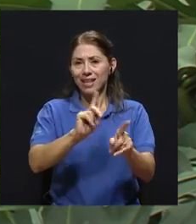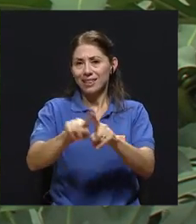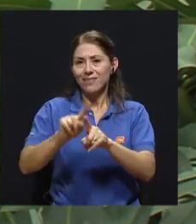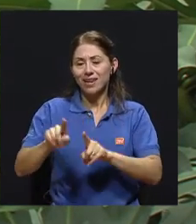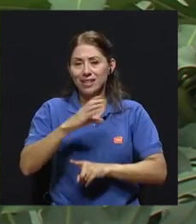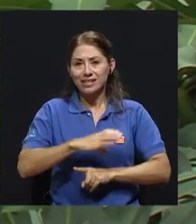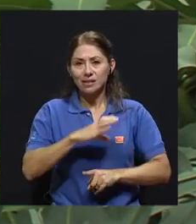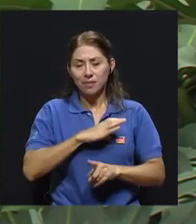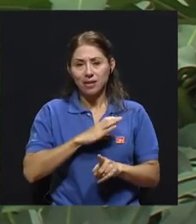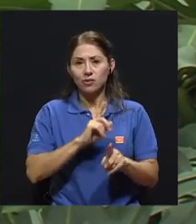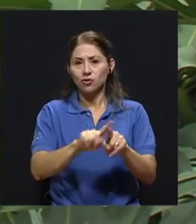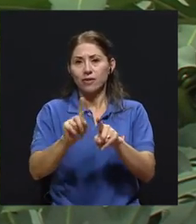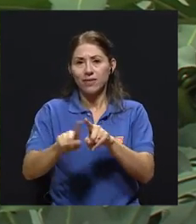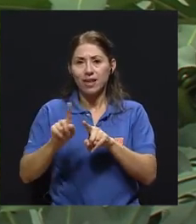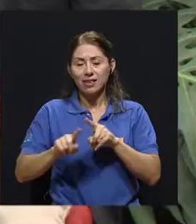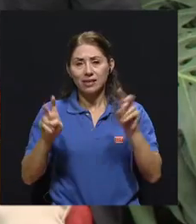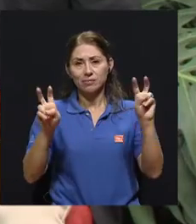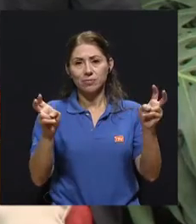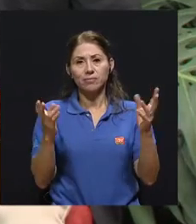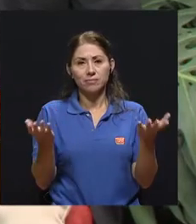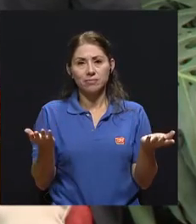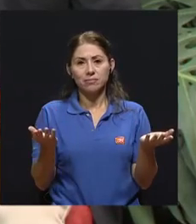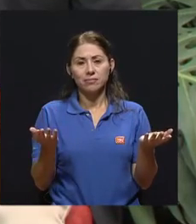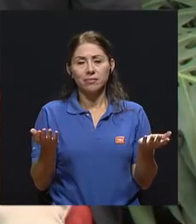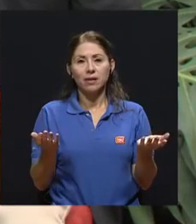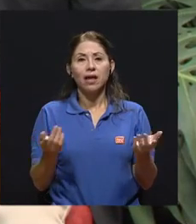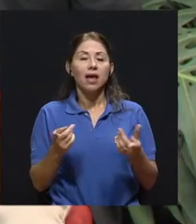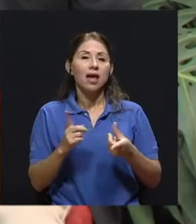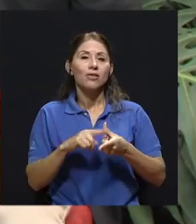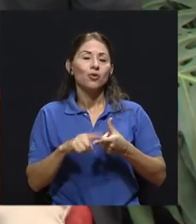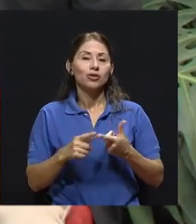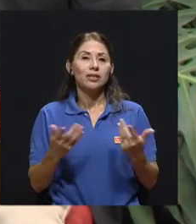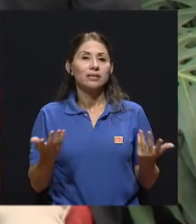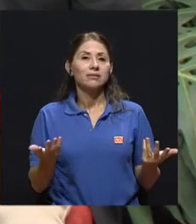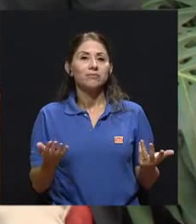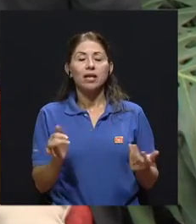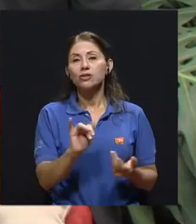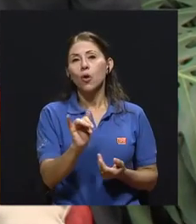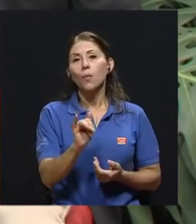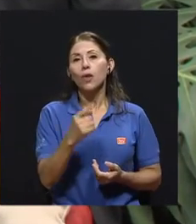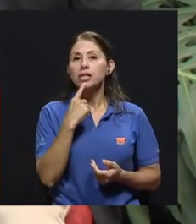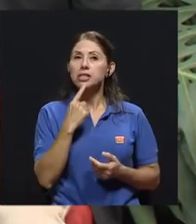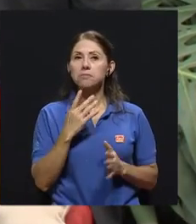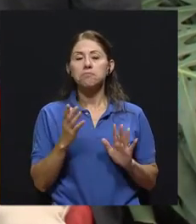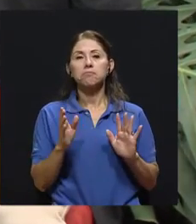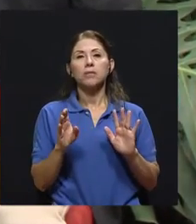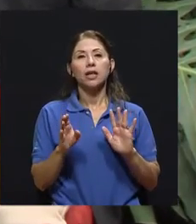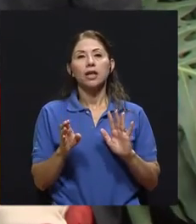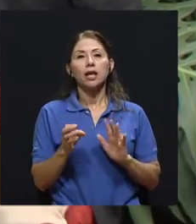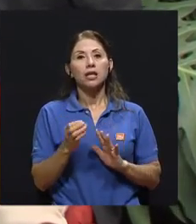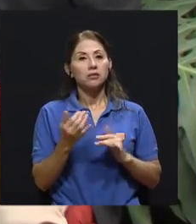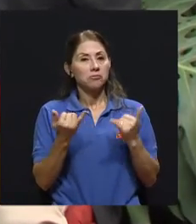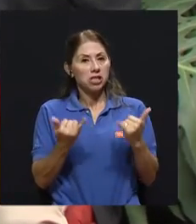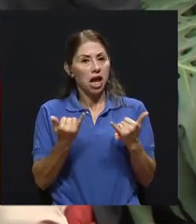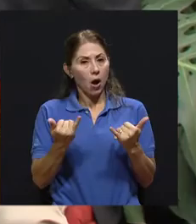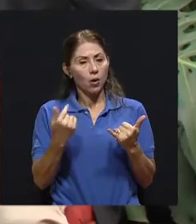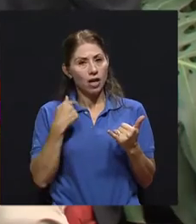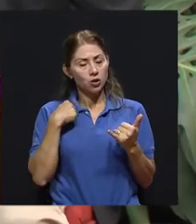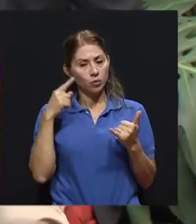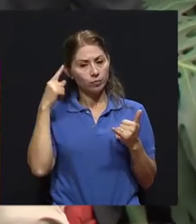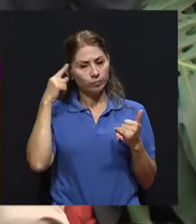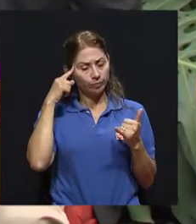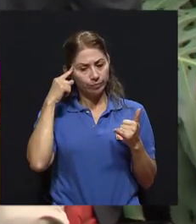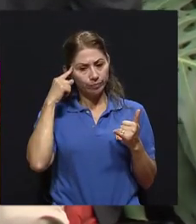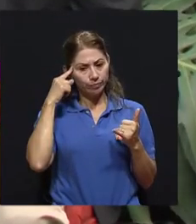diferentes fuentes. Entonces, de alguna manera sería como, bueno, si tenemos el peso ahora centrado en el tema del